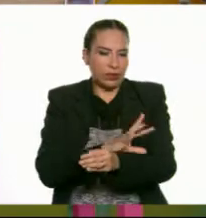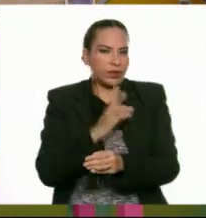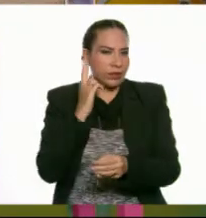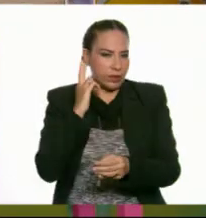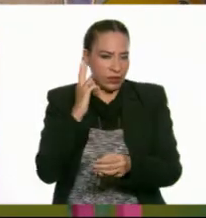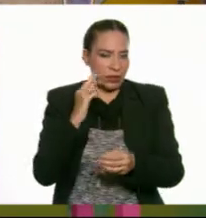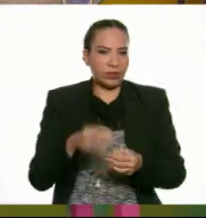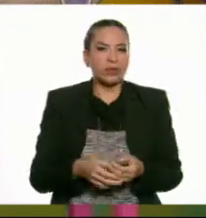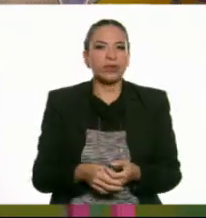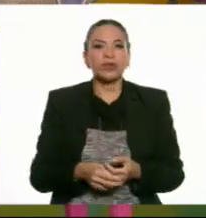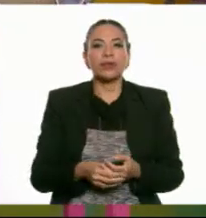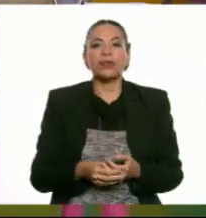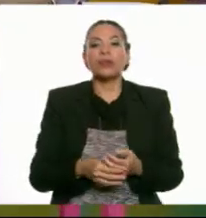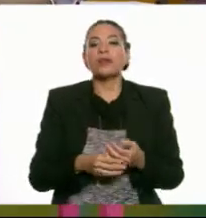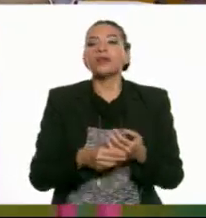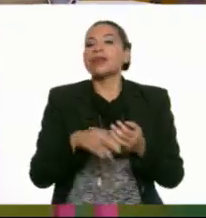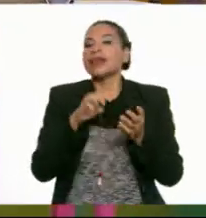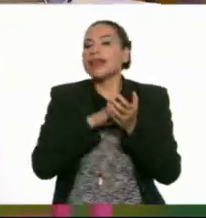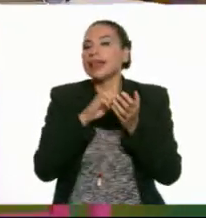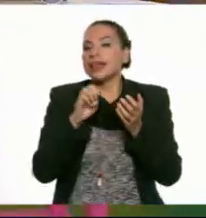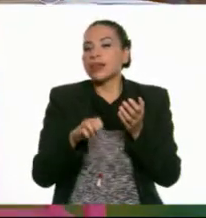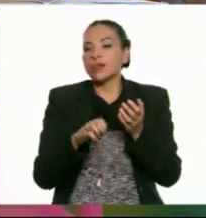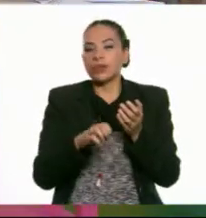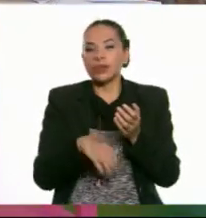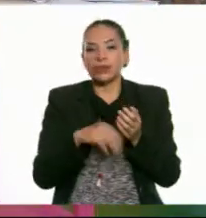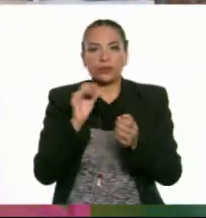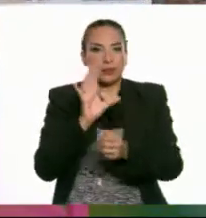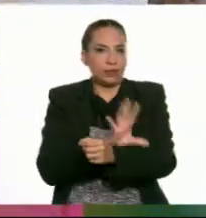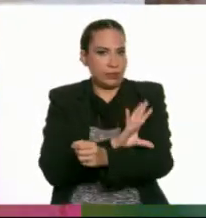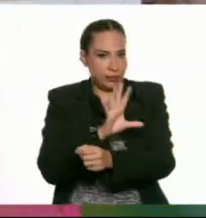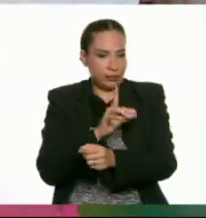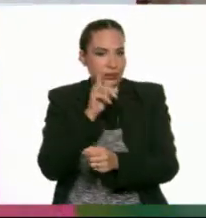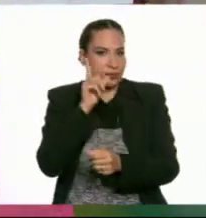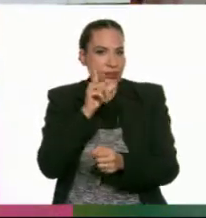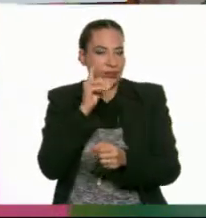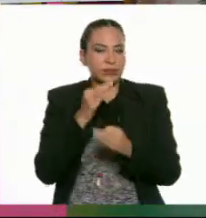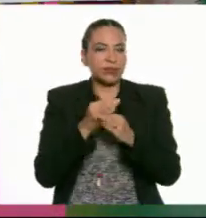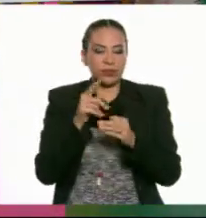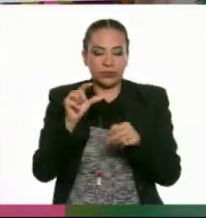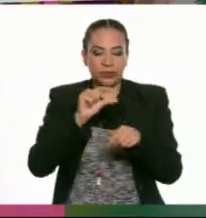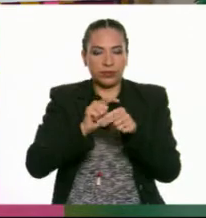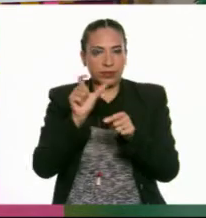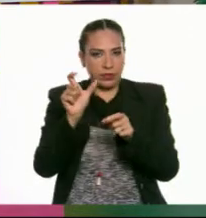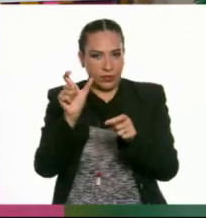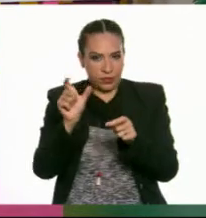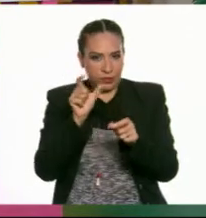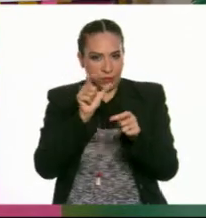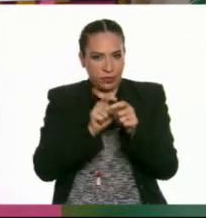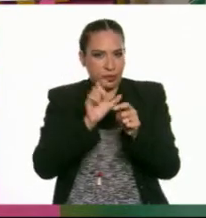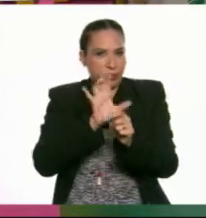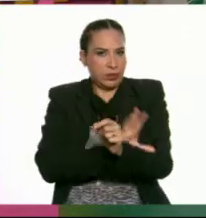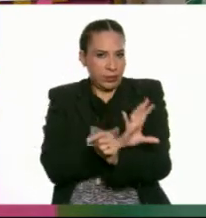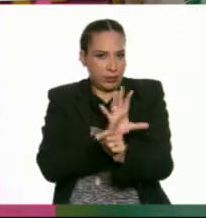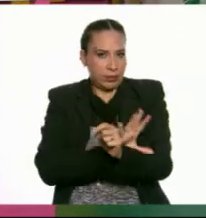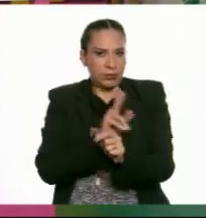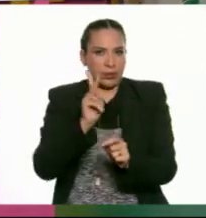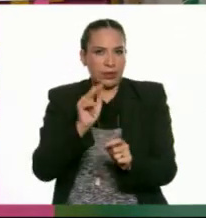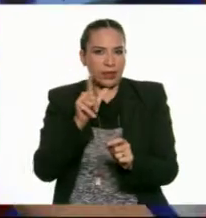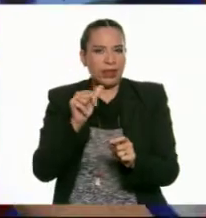en sonidos. Ajá. Pero, por ejemplo, electricidad. Vamos a poner una pila y dime qué escuchas. Ok.